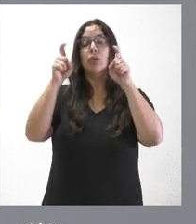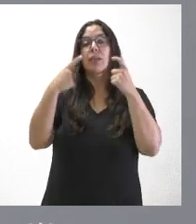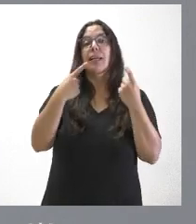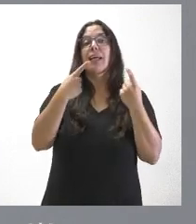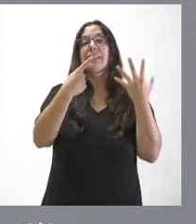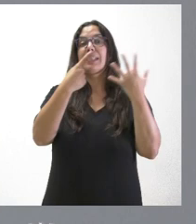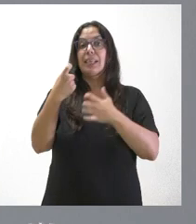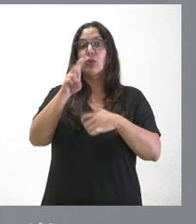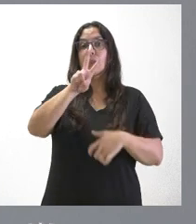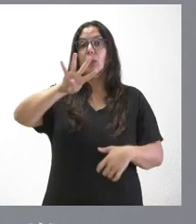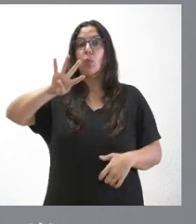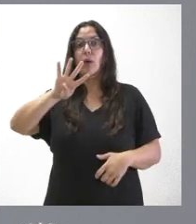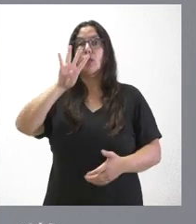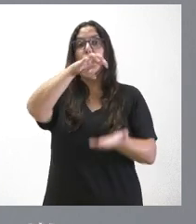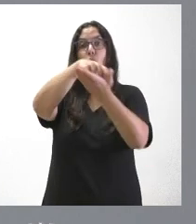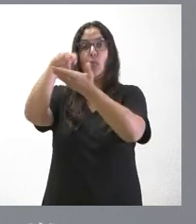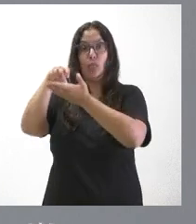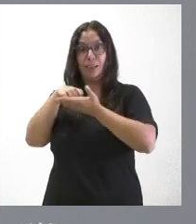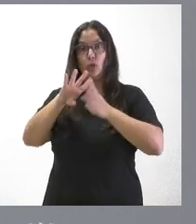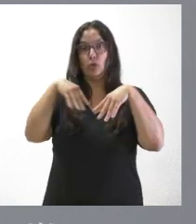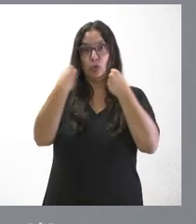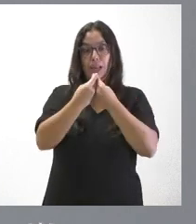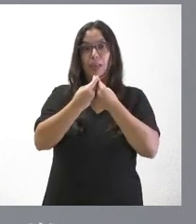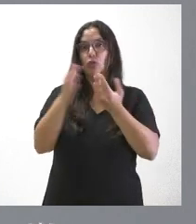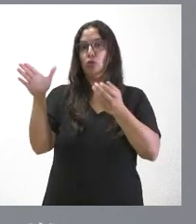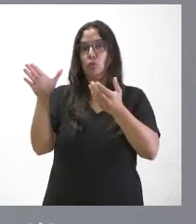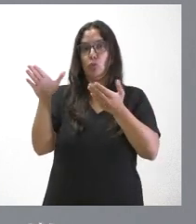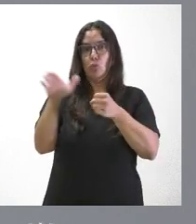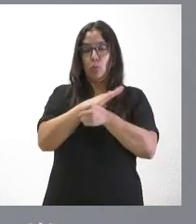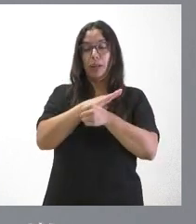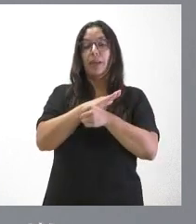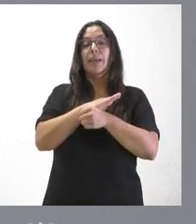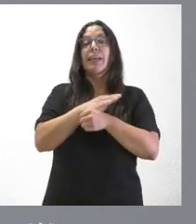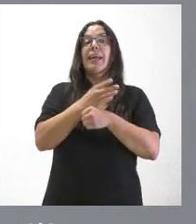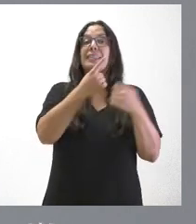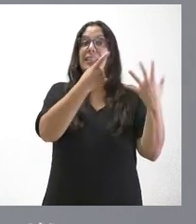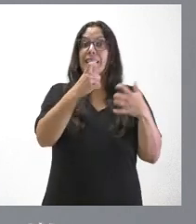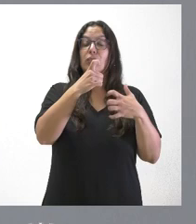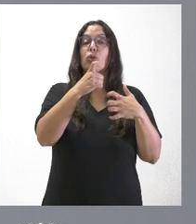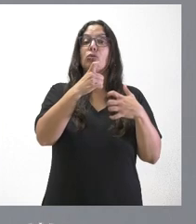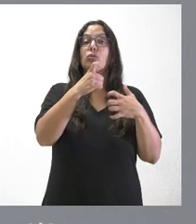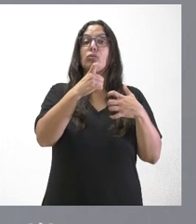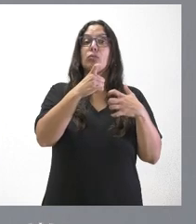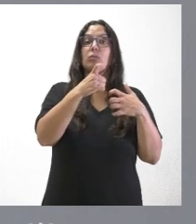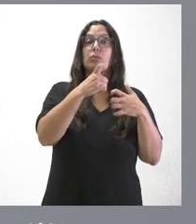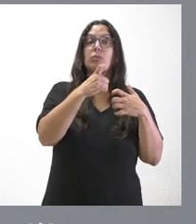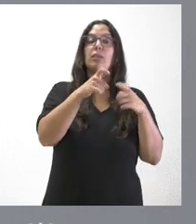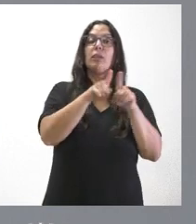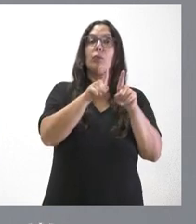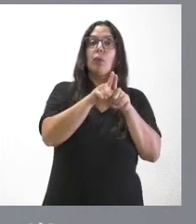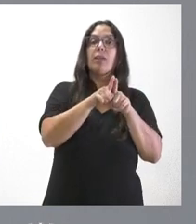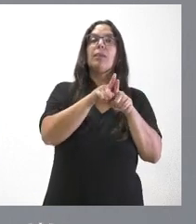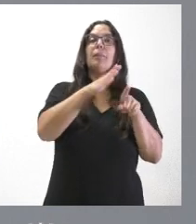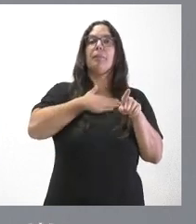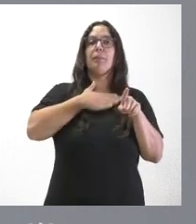centros. De esos 624 centros, 356 son públicos y 268 tienen el